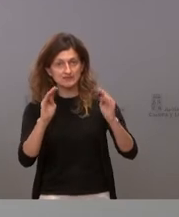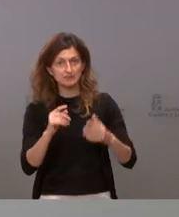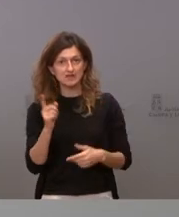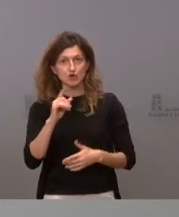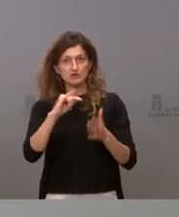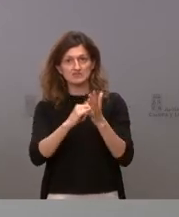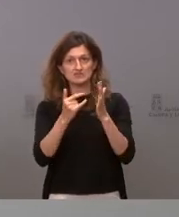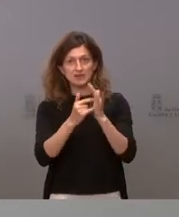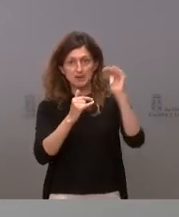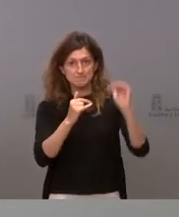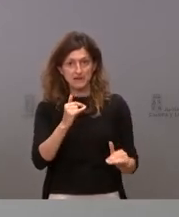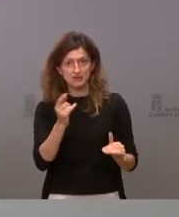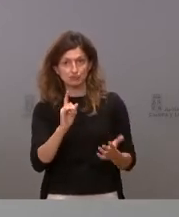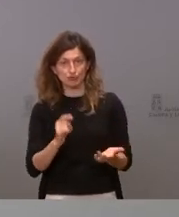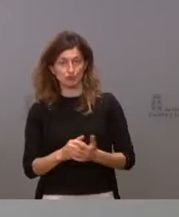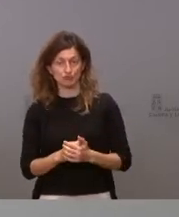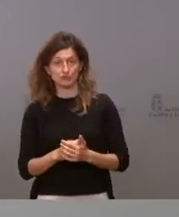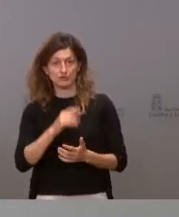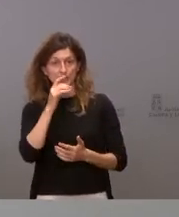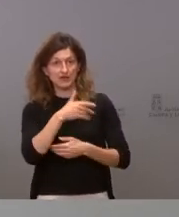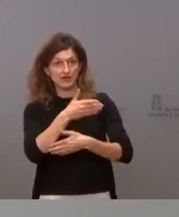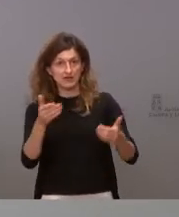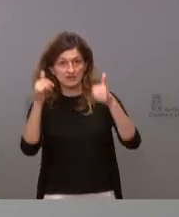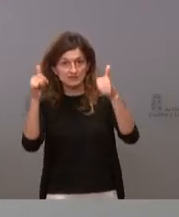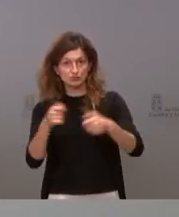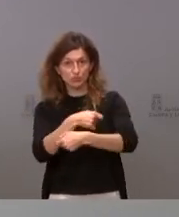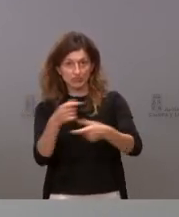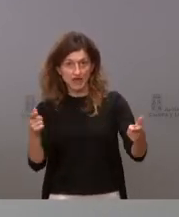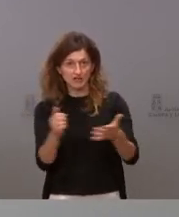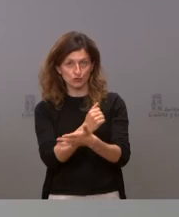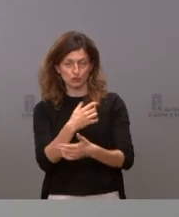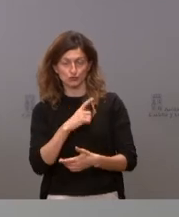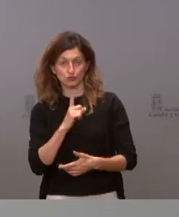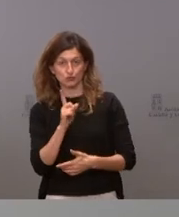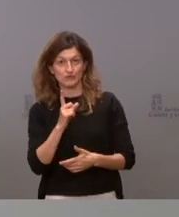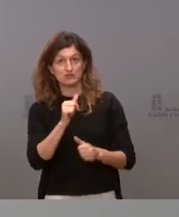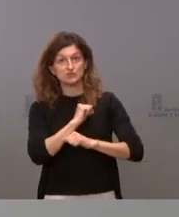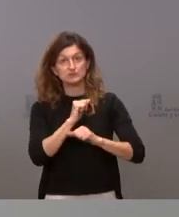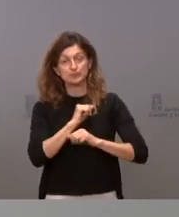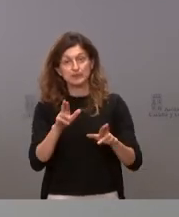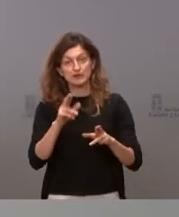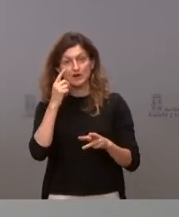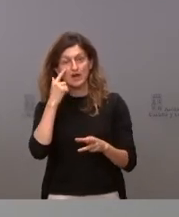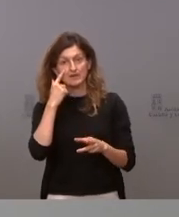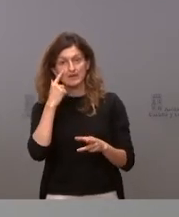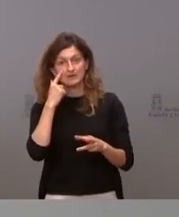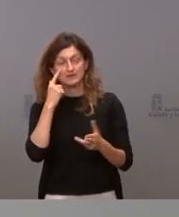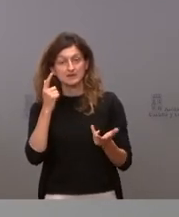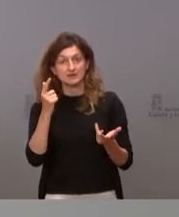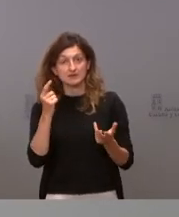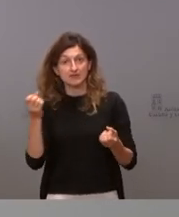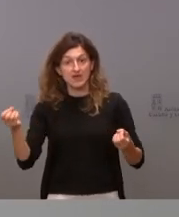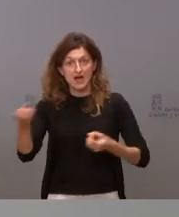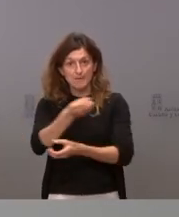bajar el sistema, bajar la exigencia para que todo el mundo titule. Por tanto, espero que se haga caso de las